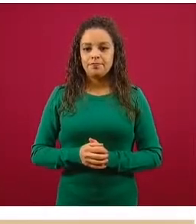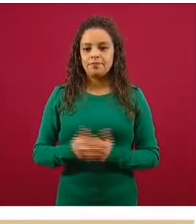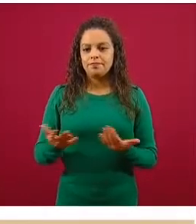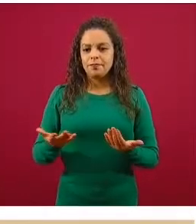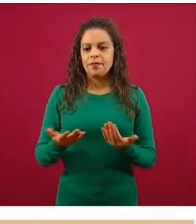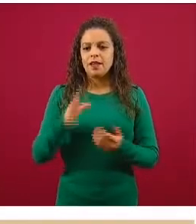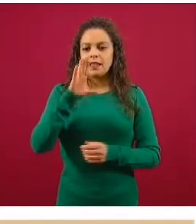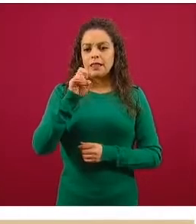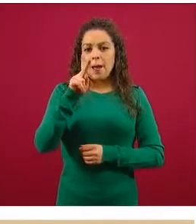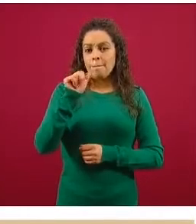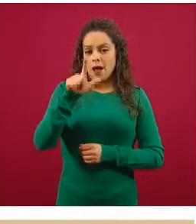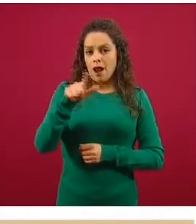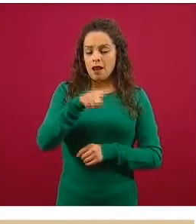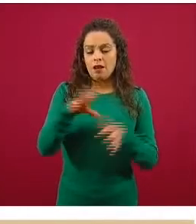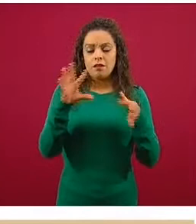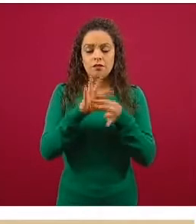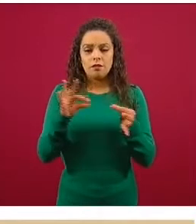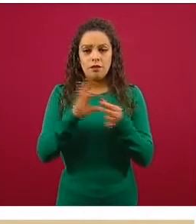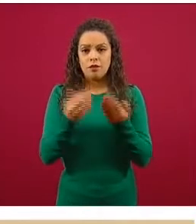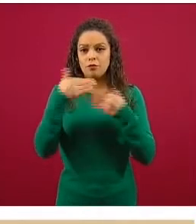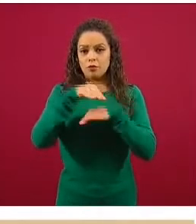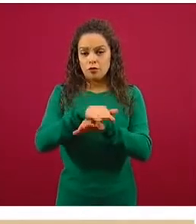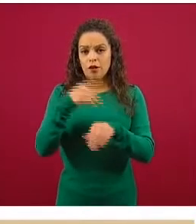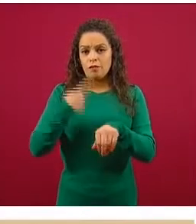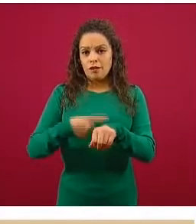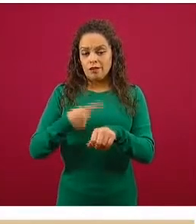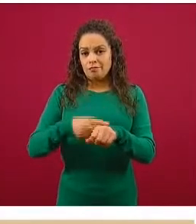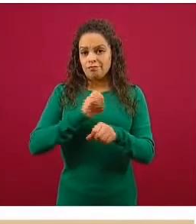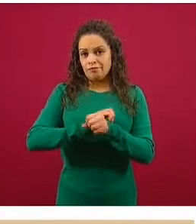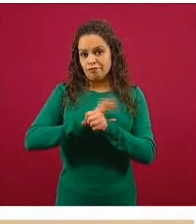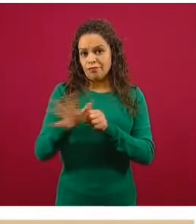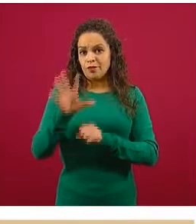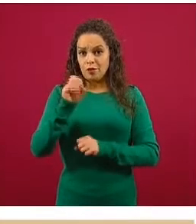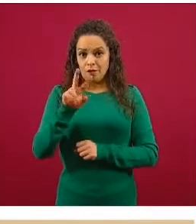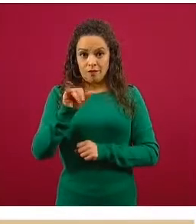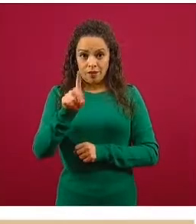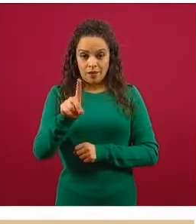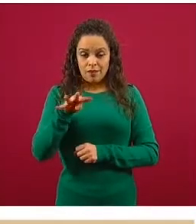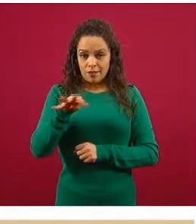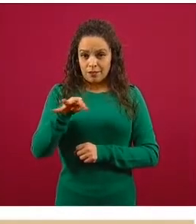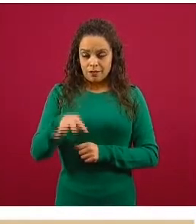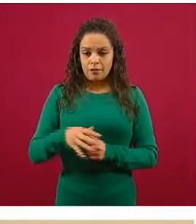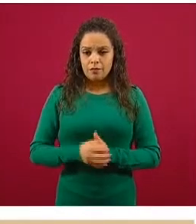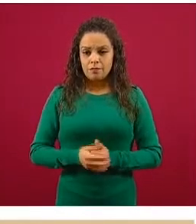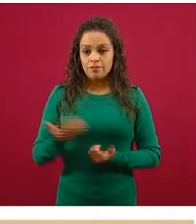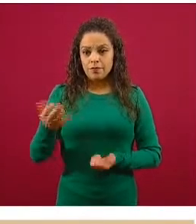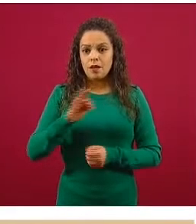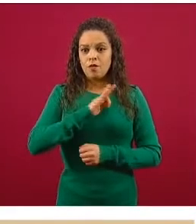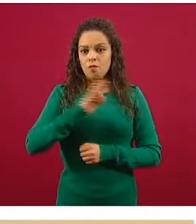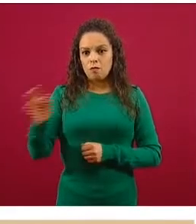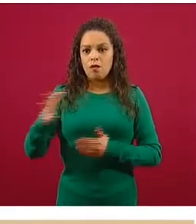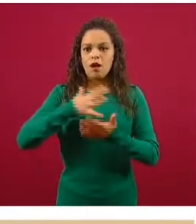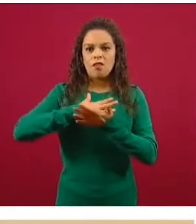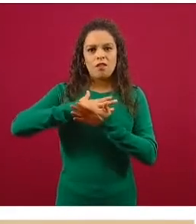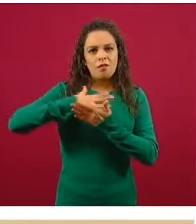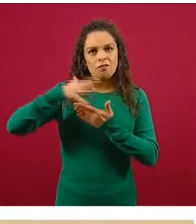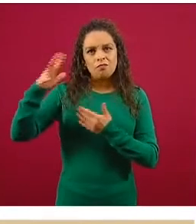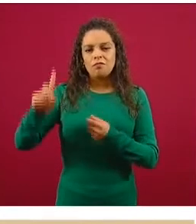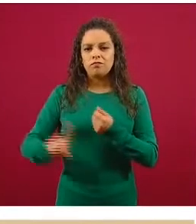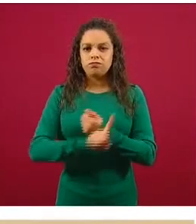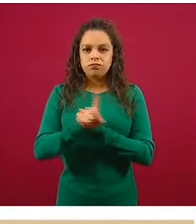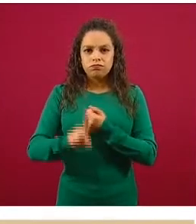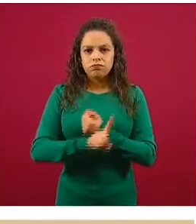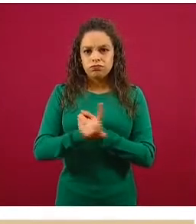justamente sobre esto, que los efectos de la crisis sanitaria pueden ser mayores en lugares en donde los